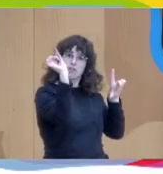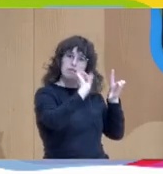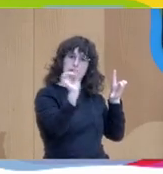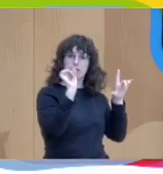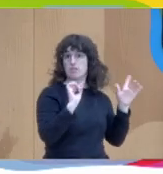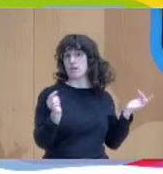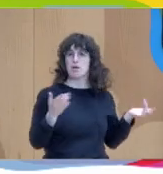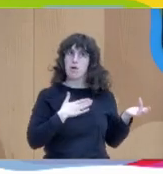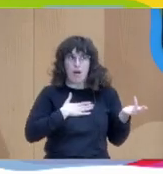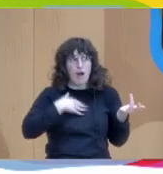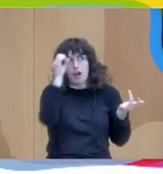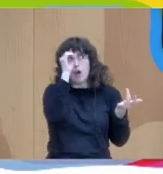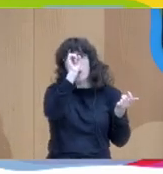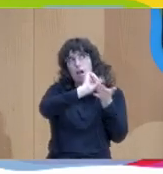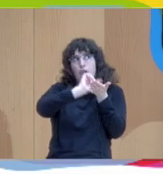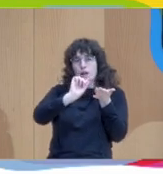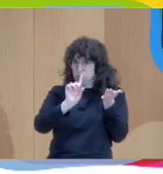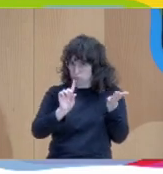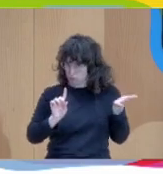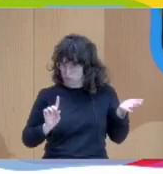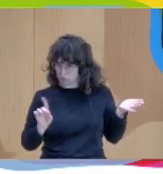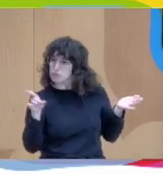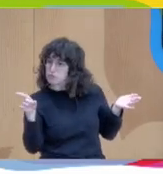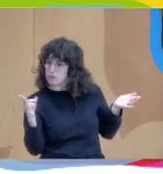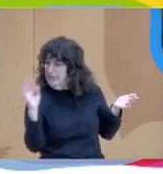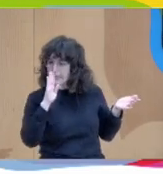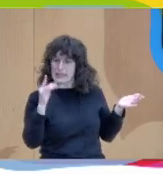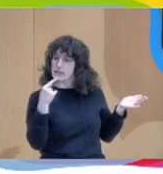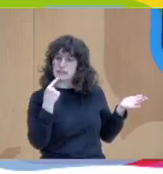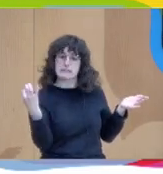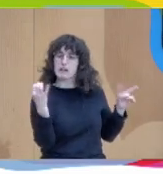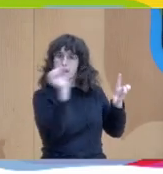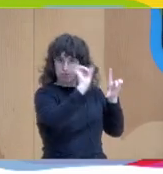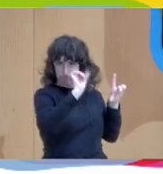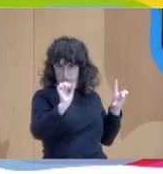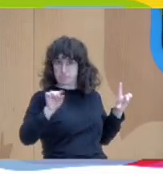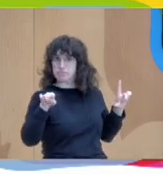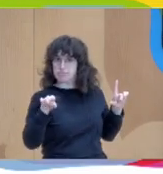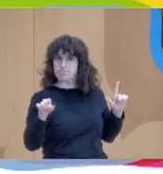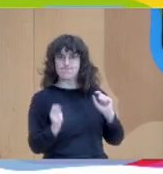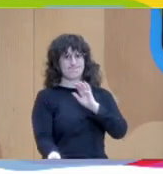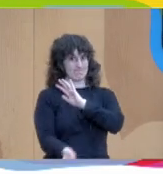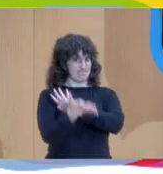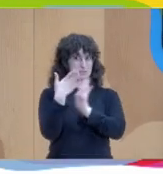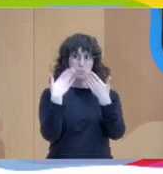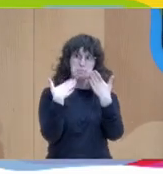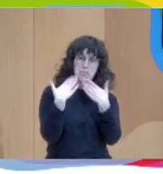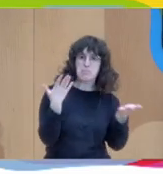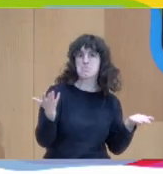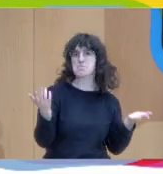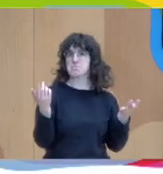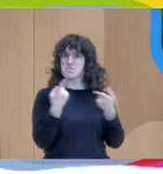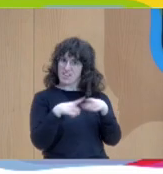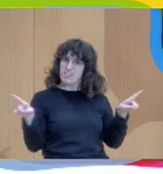quiere decir y ahí se iba generando una dinámica una fluidez algo diferente y